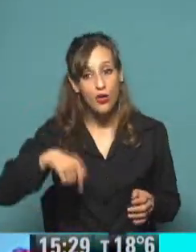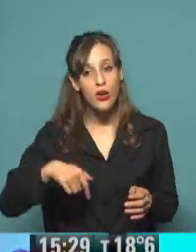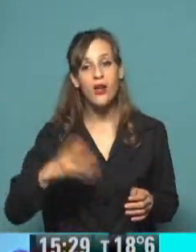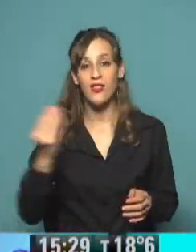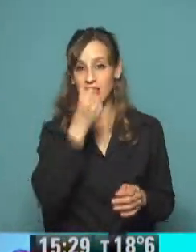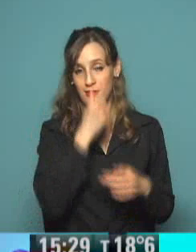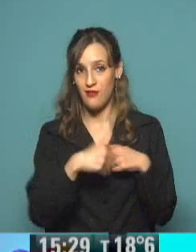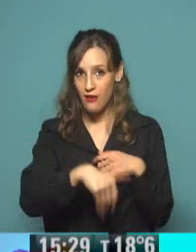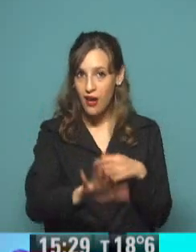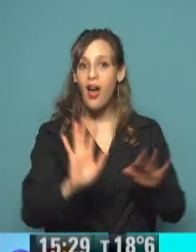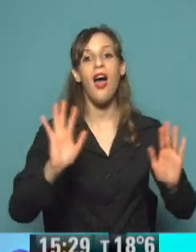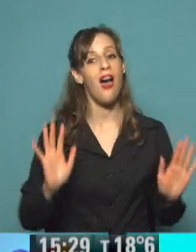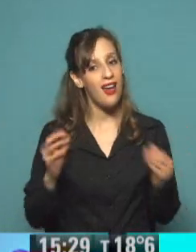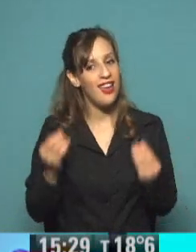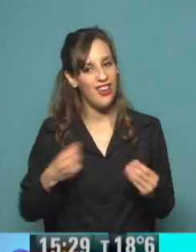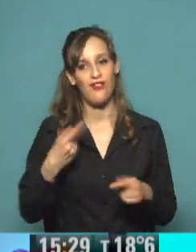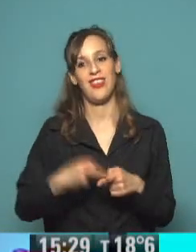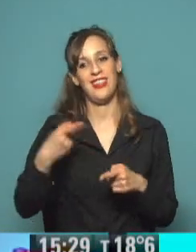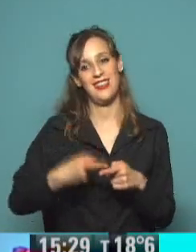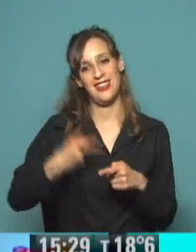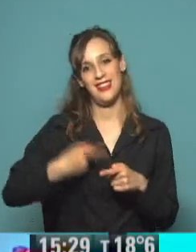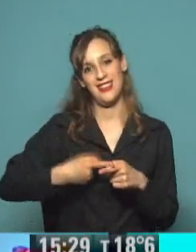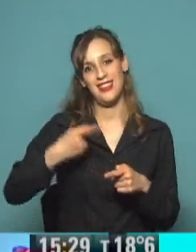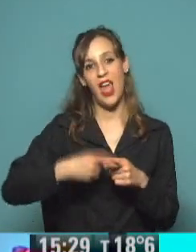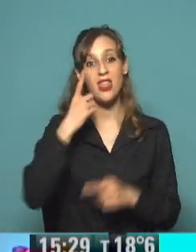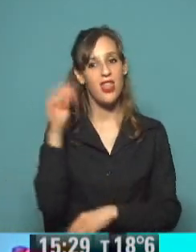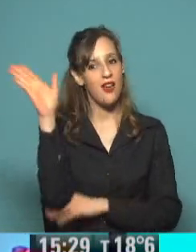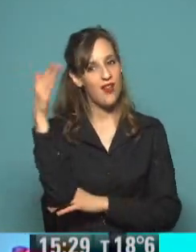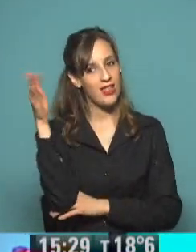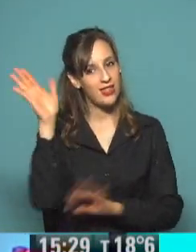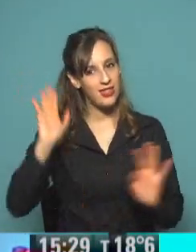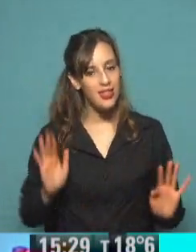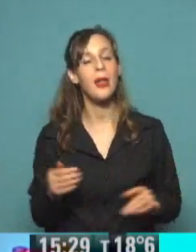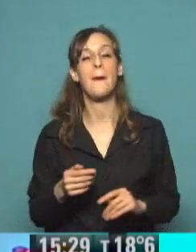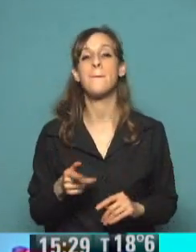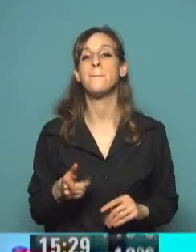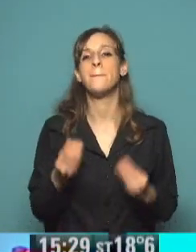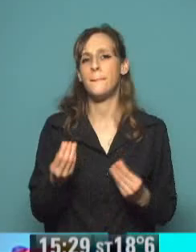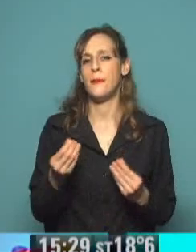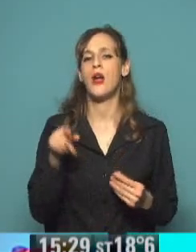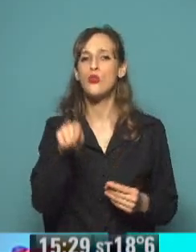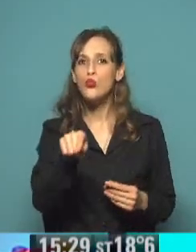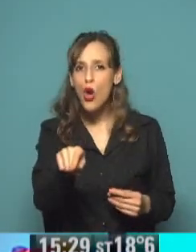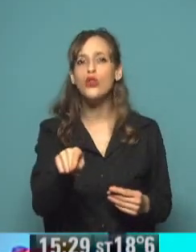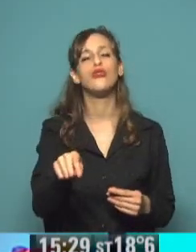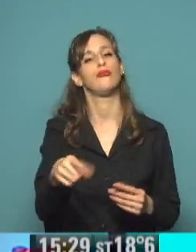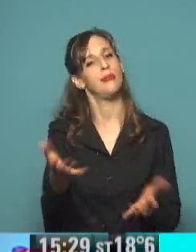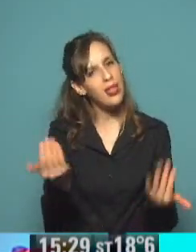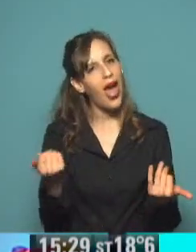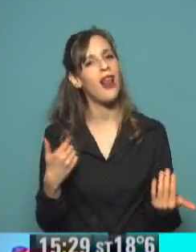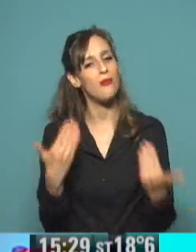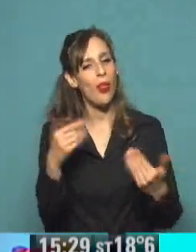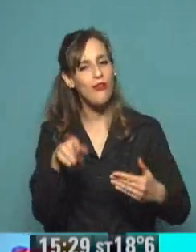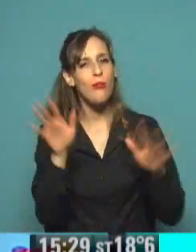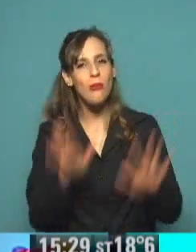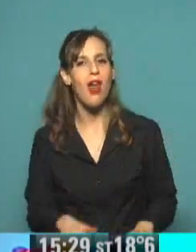fin de semana porque se viene la fiesta del Día de la Bandera y les proponemos a todos los chicos y chicas en casa que decoren su